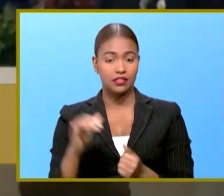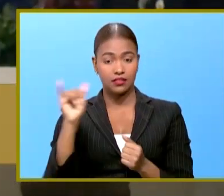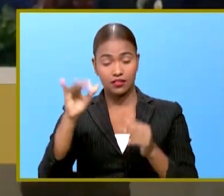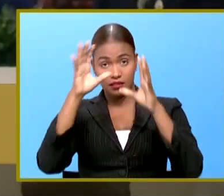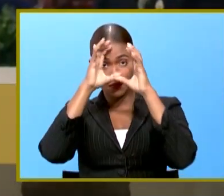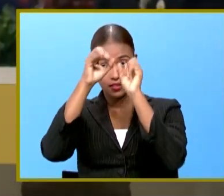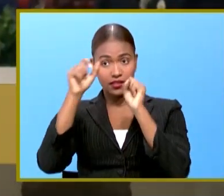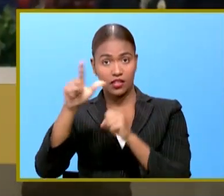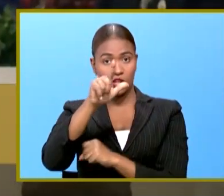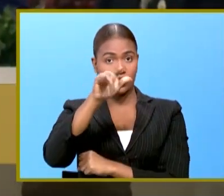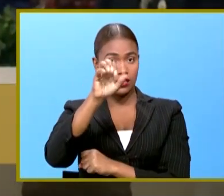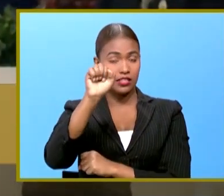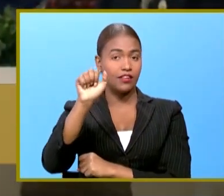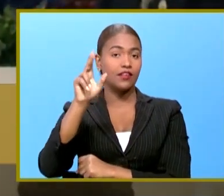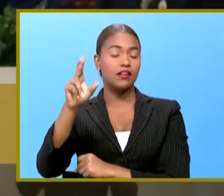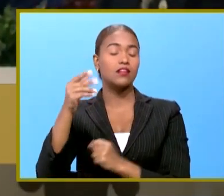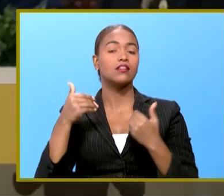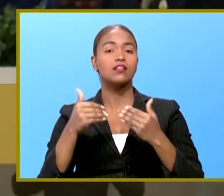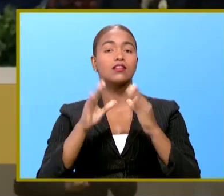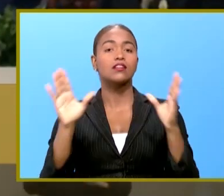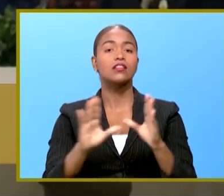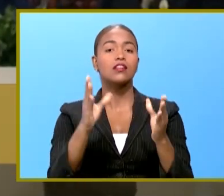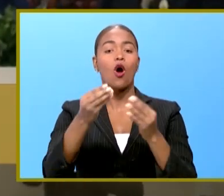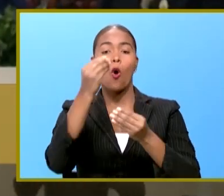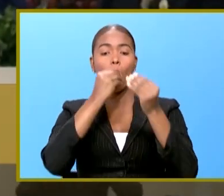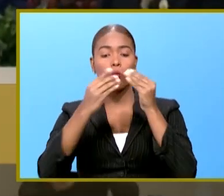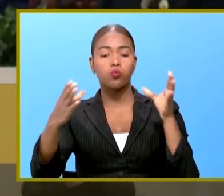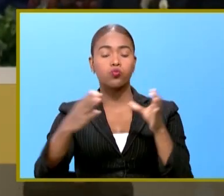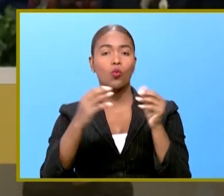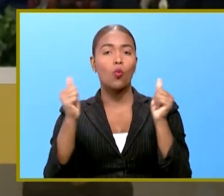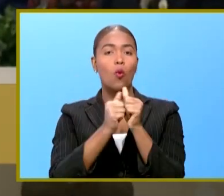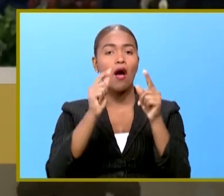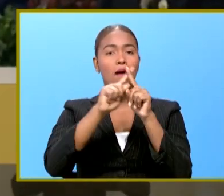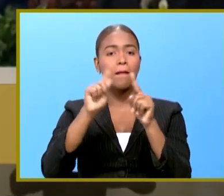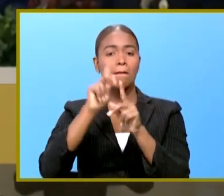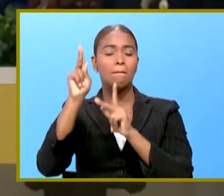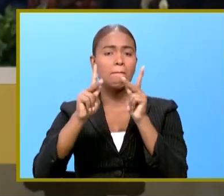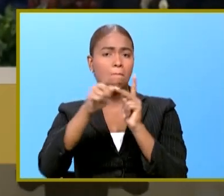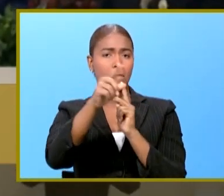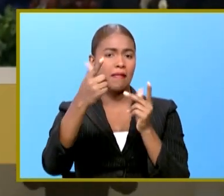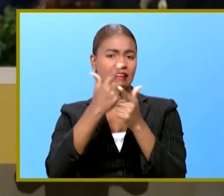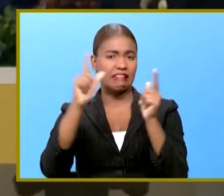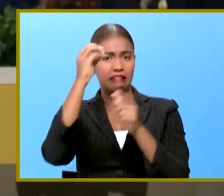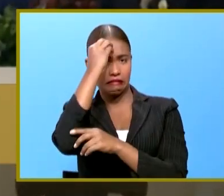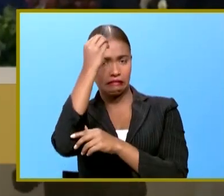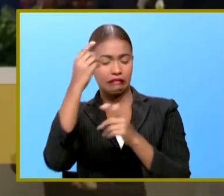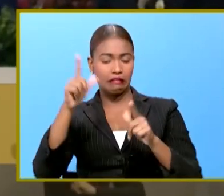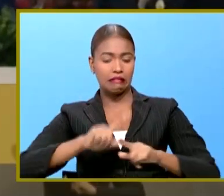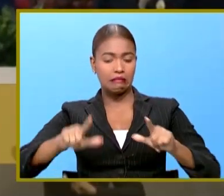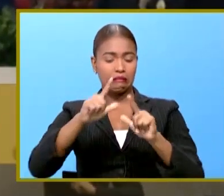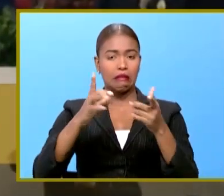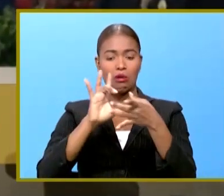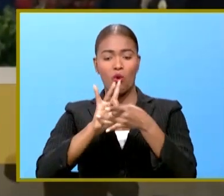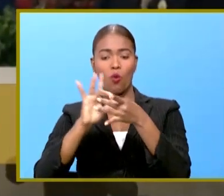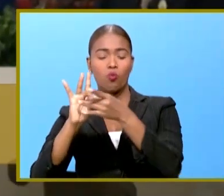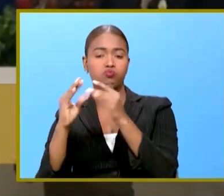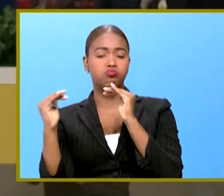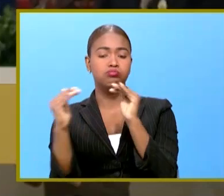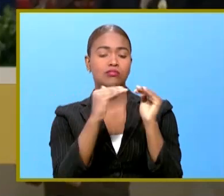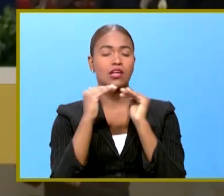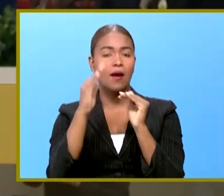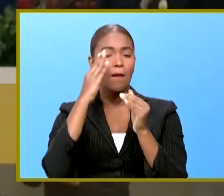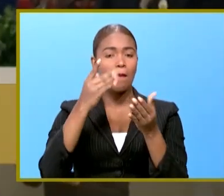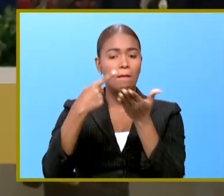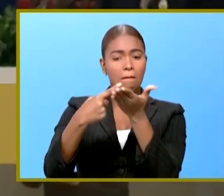presidente Luis Abinader pues realizó un almuerzo con líderes de opinión en un ambiente de cordialidad y empatía donde